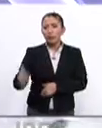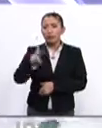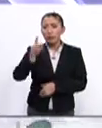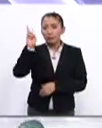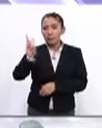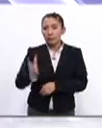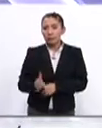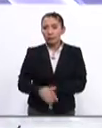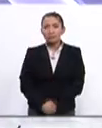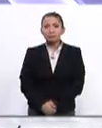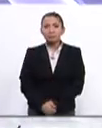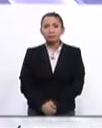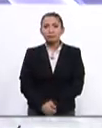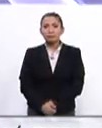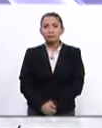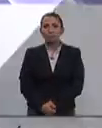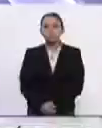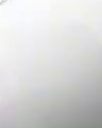Venezuela.